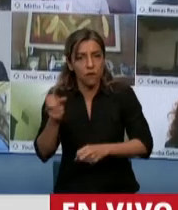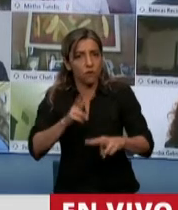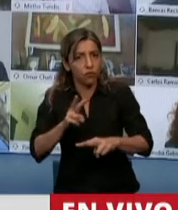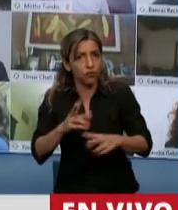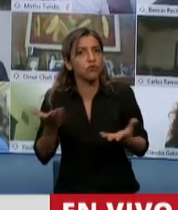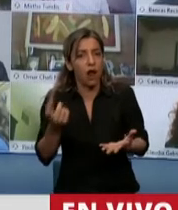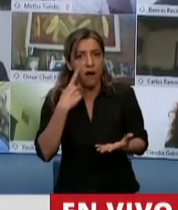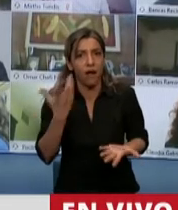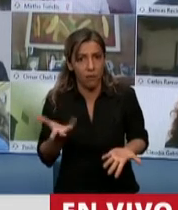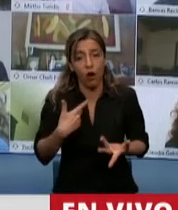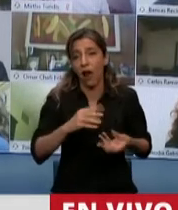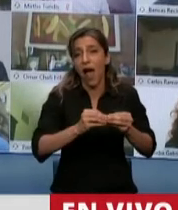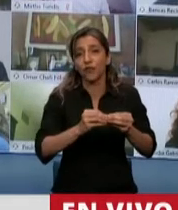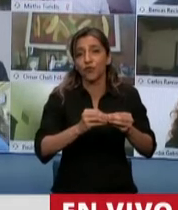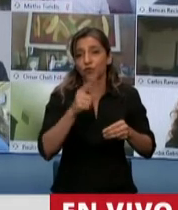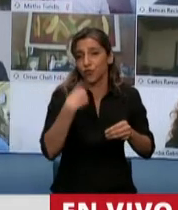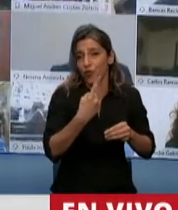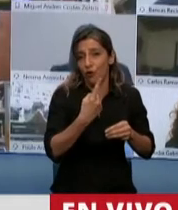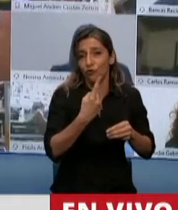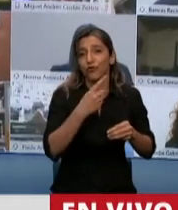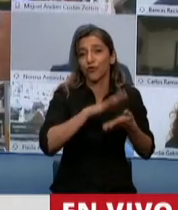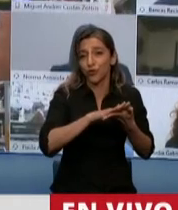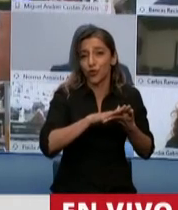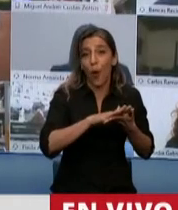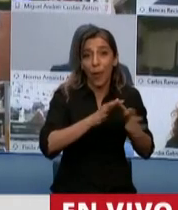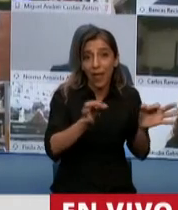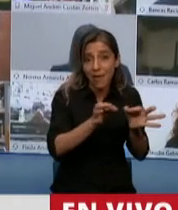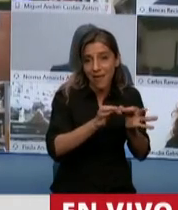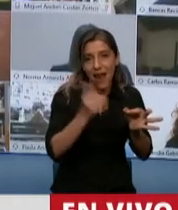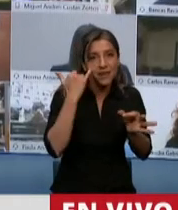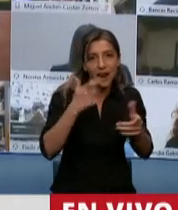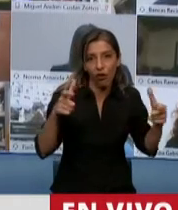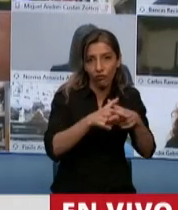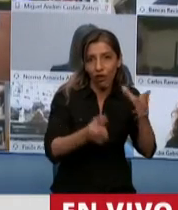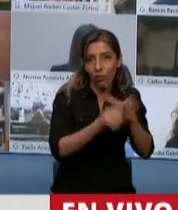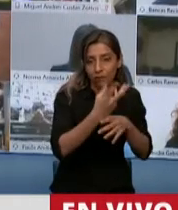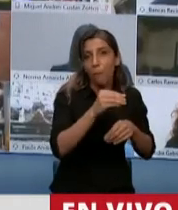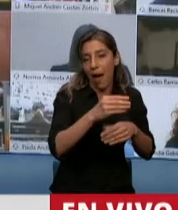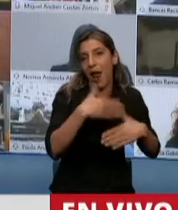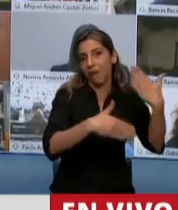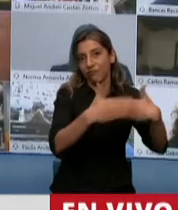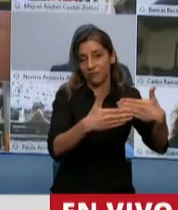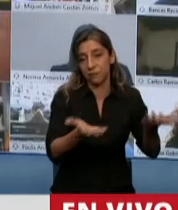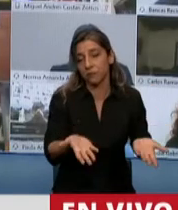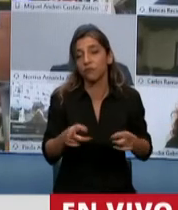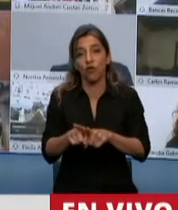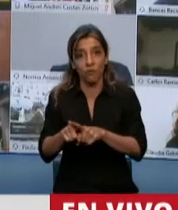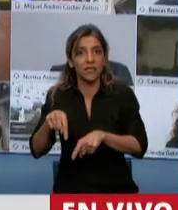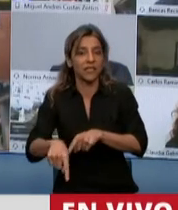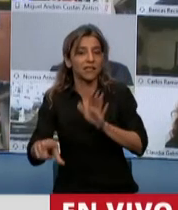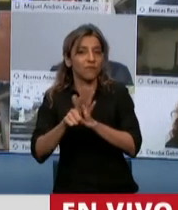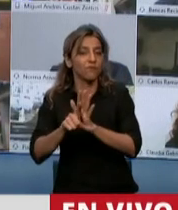de Asuntos Relativo a la Isla Malvinas me parece que es fundamental y la sanción de esta última ley creo que